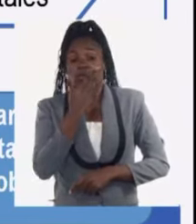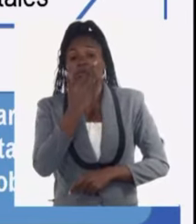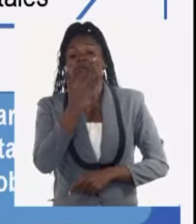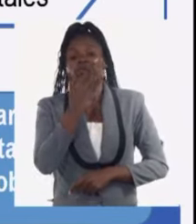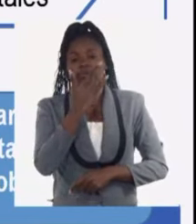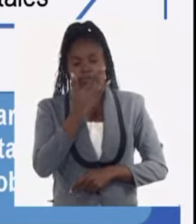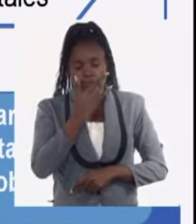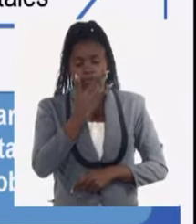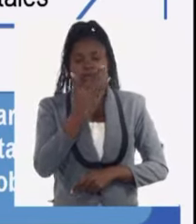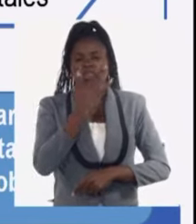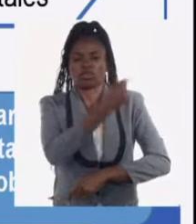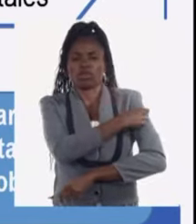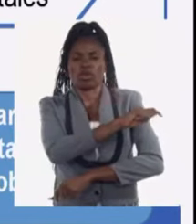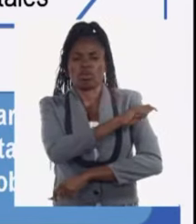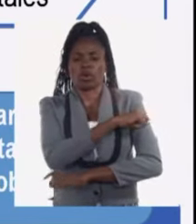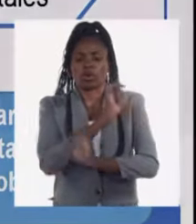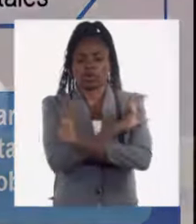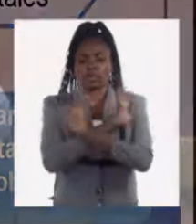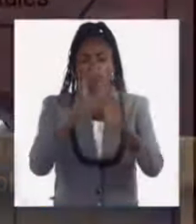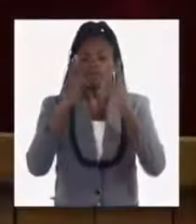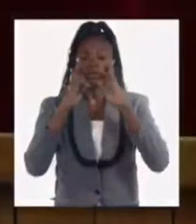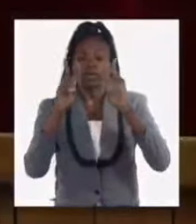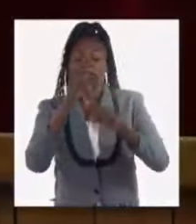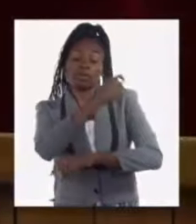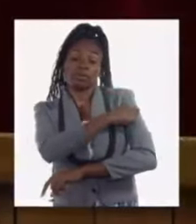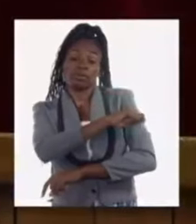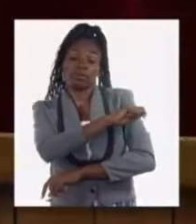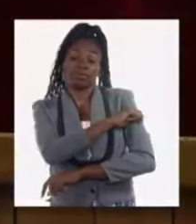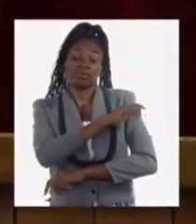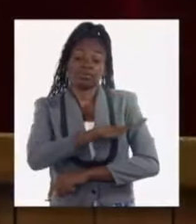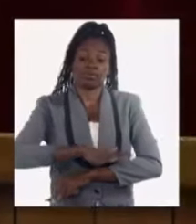que impactan en la calidad de vida de la población.